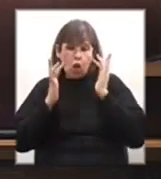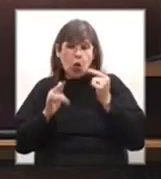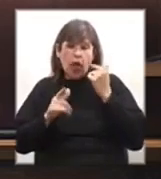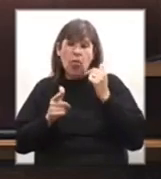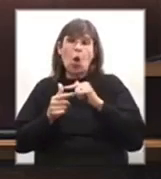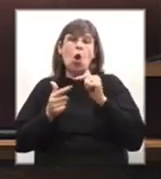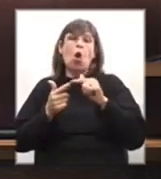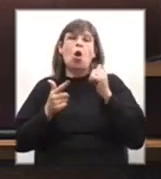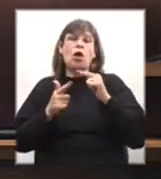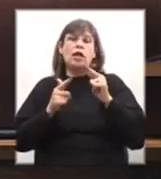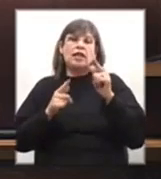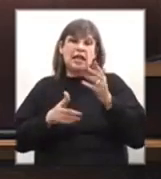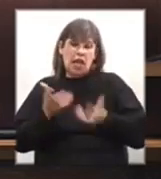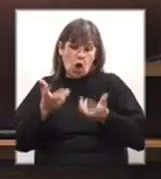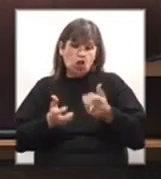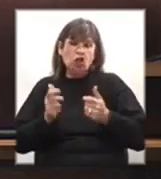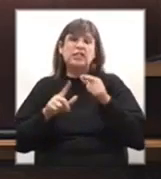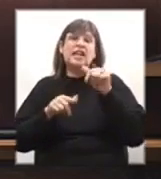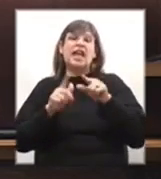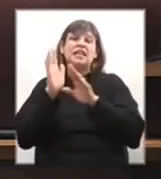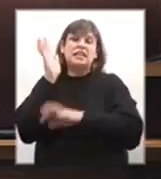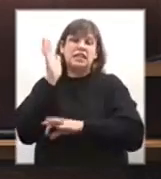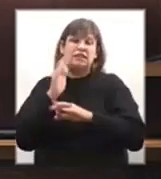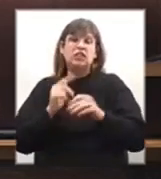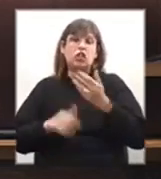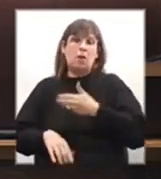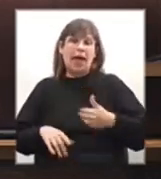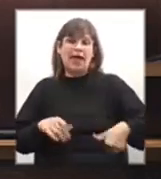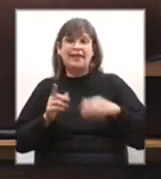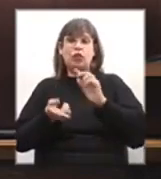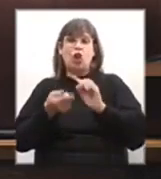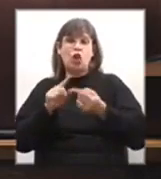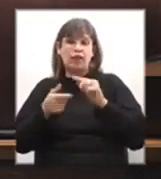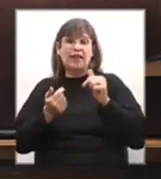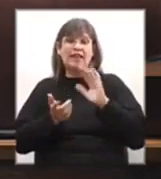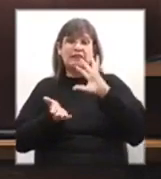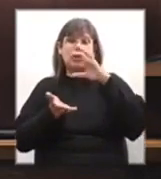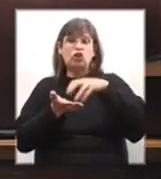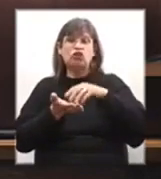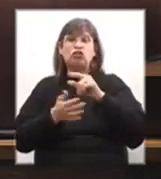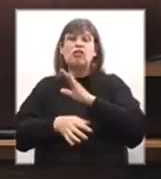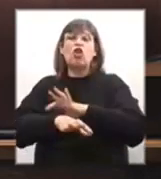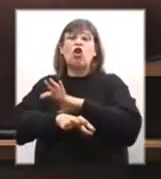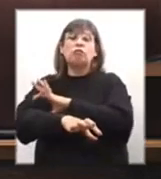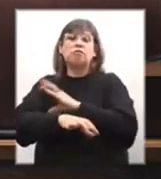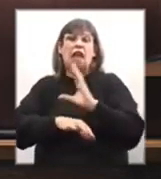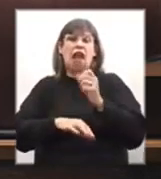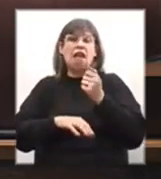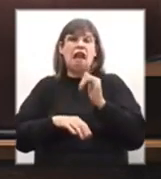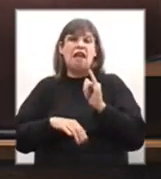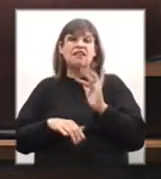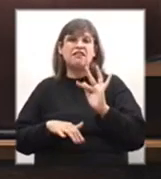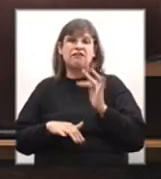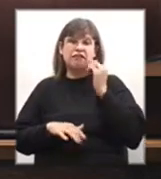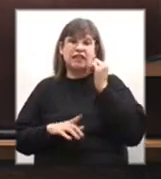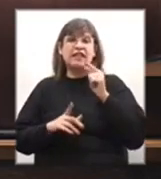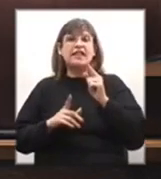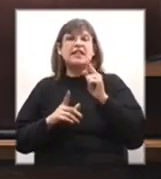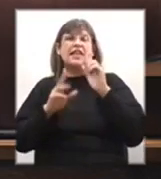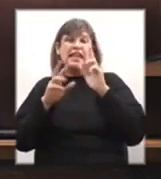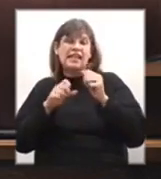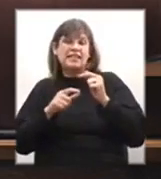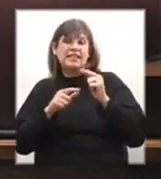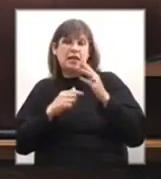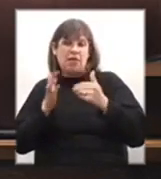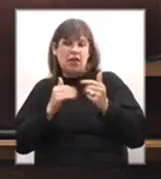cocineras, auxiliares de servicios, maestras, coordinadoras de los centros CAIF. En materia de obras viales